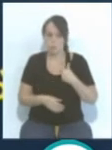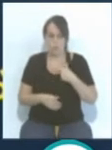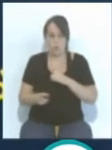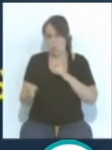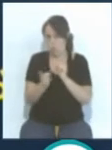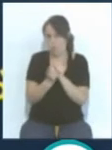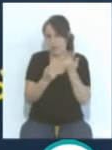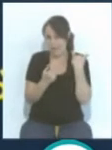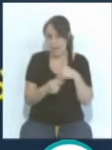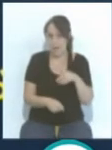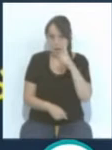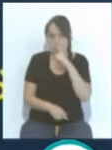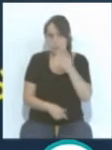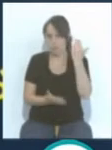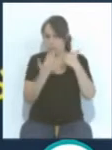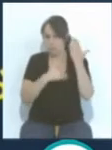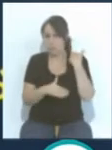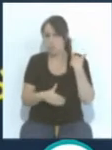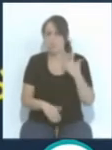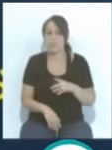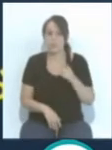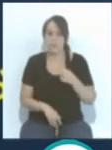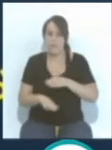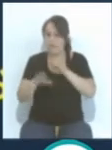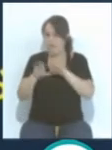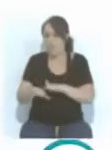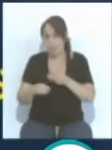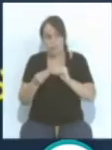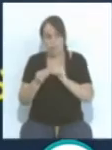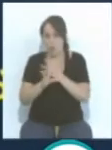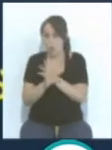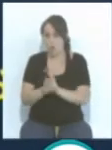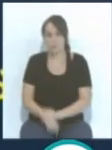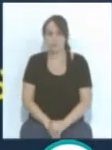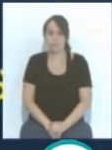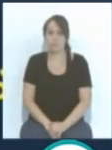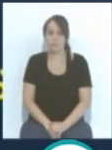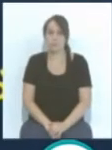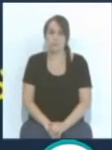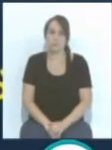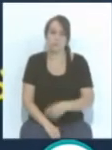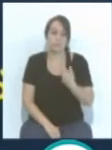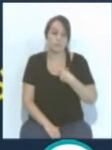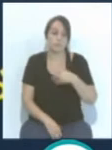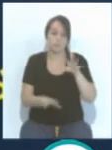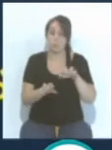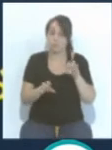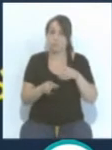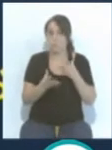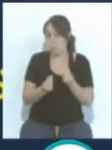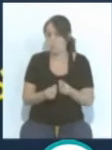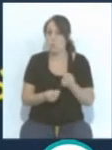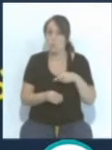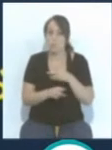años atrás y son fieles a su estilo de juego. Bueno, sobre todo he aprendido mucho, es un